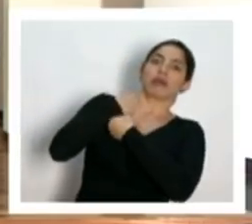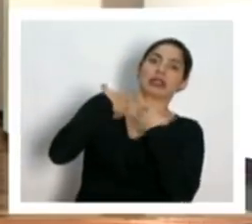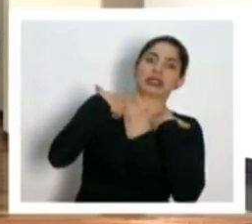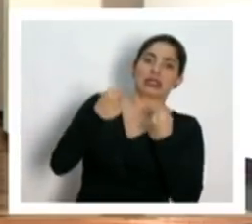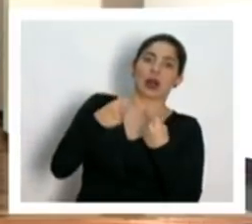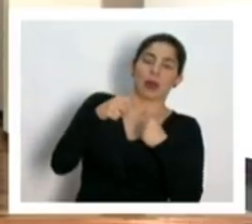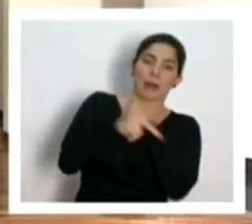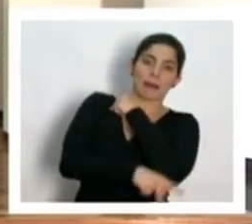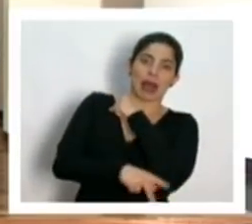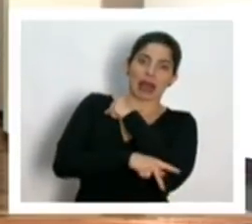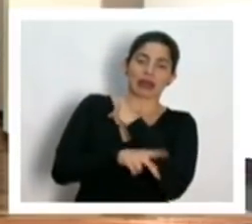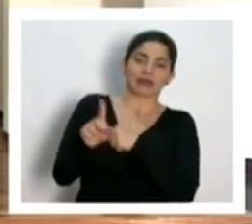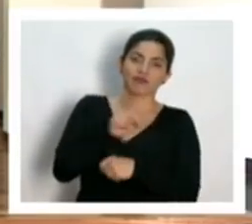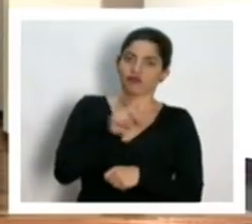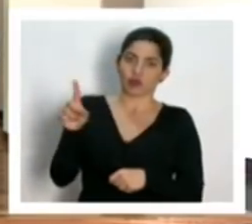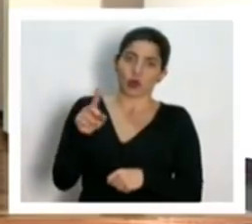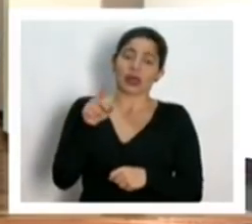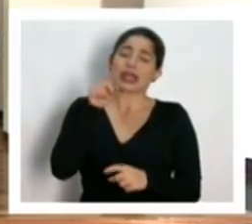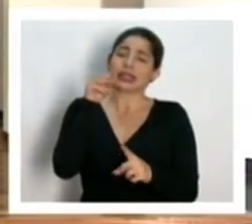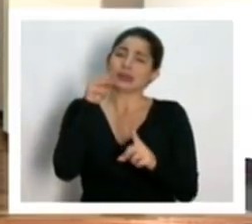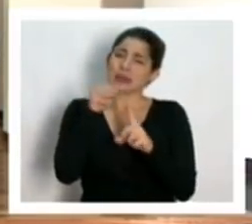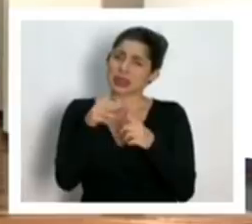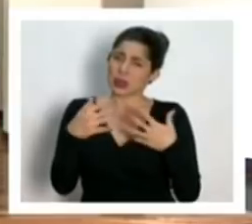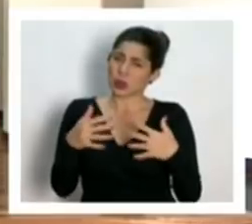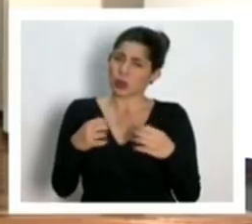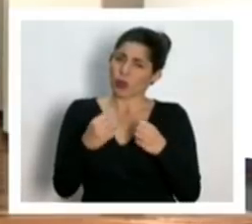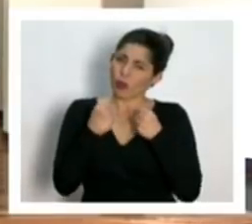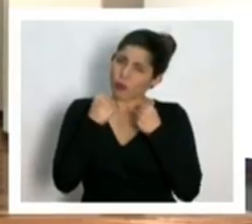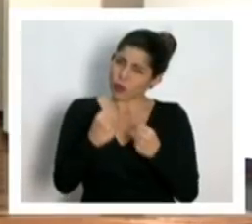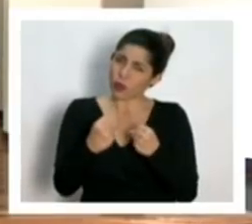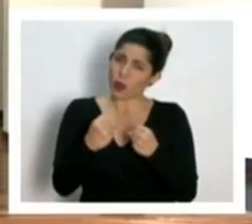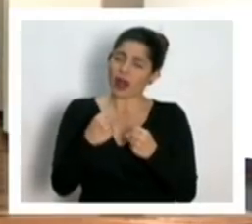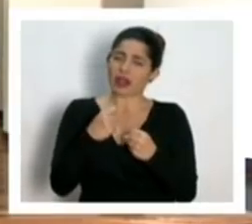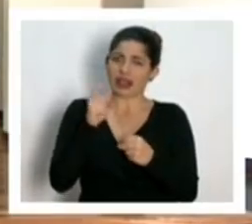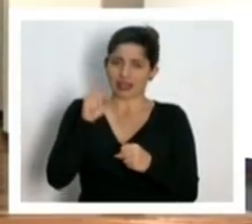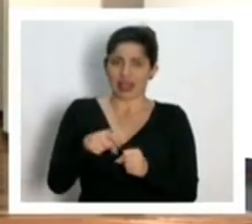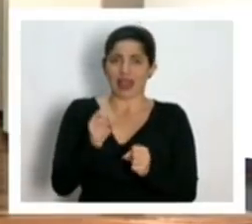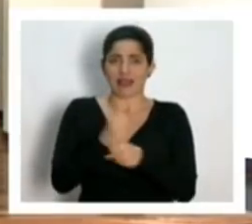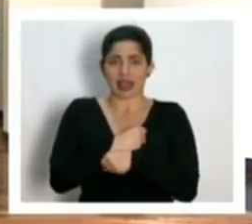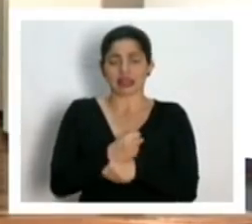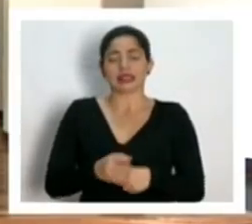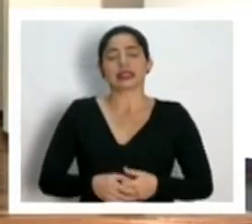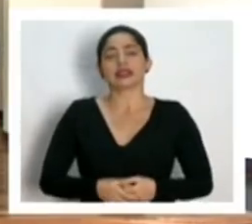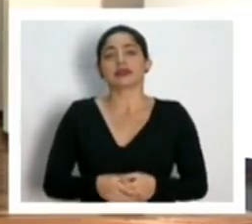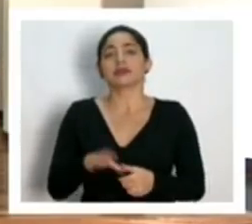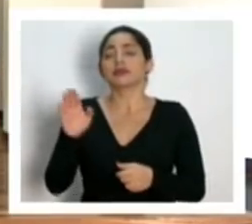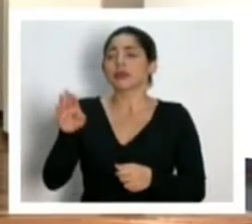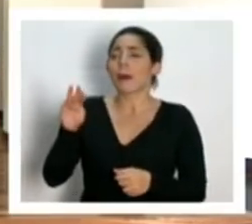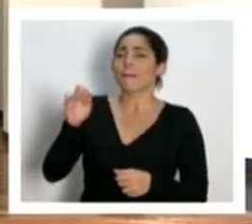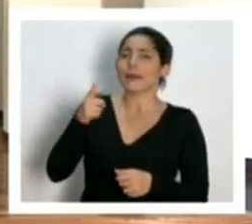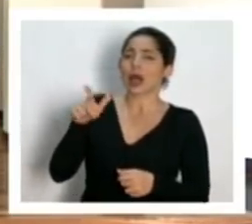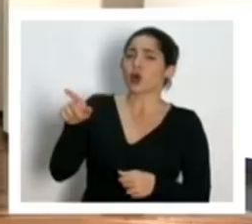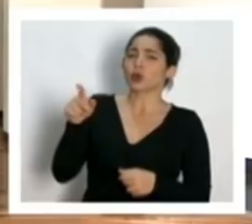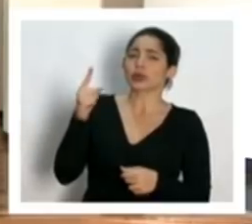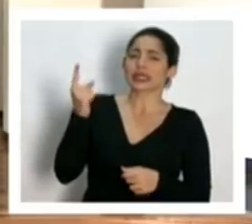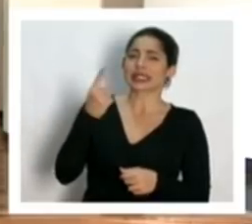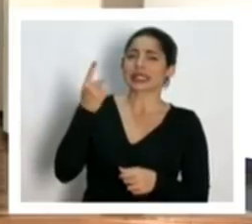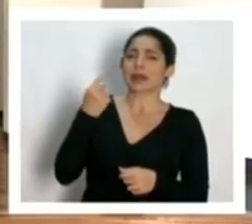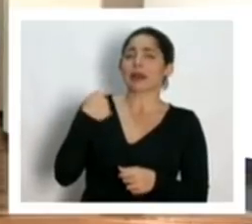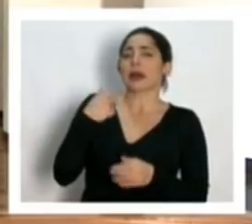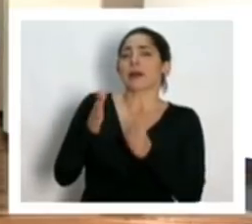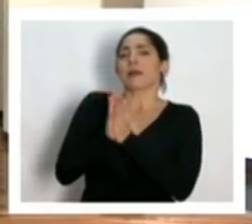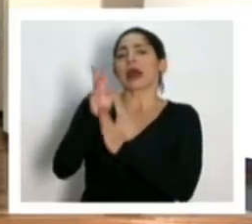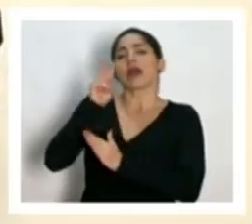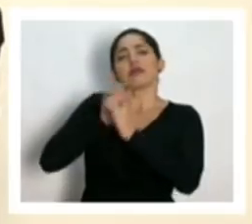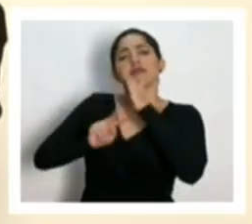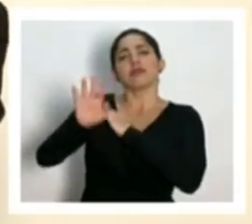salud y a nuestro país ese es un mensaje muy fuerte de lo que tenemos que hacer don Michael usted generalmente le pedimos su